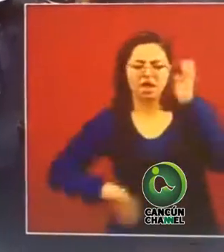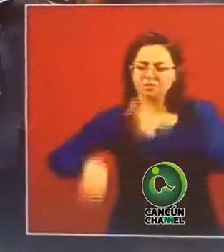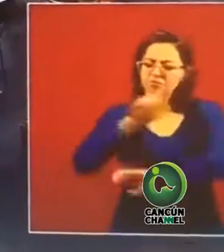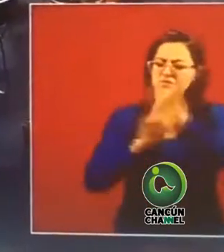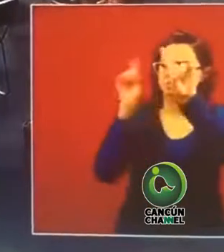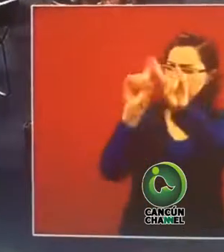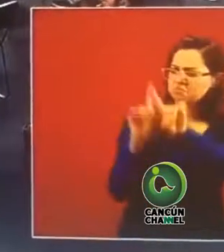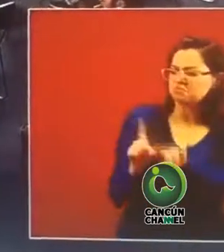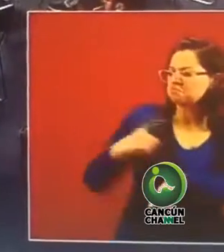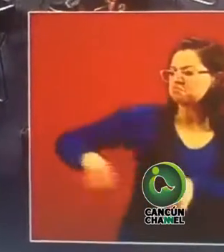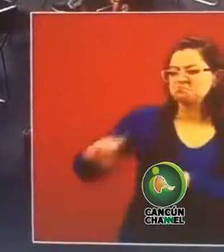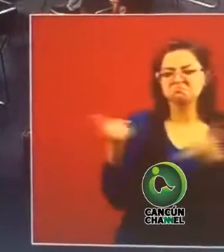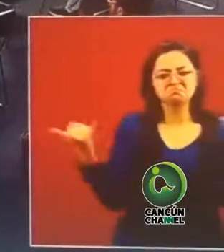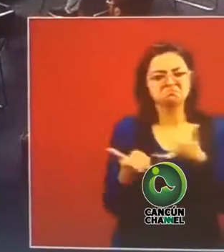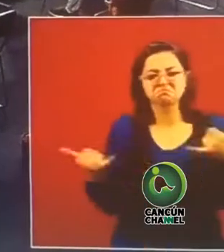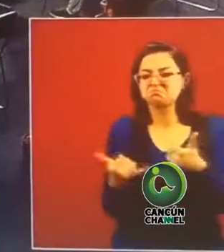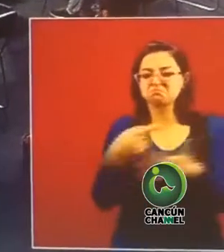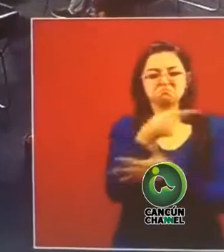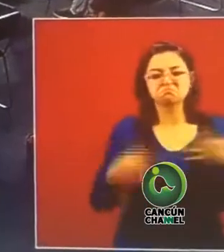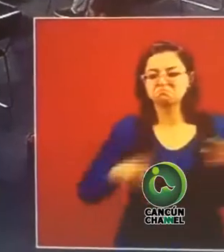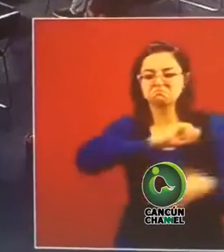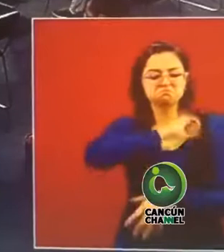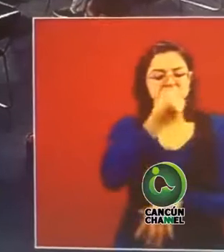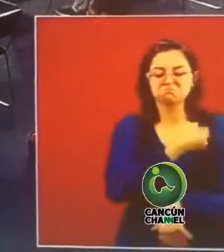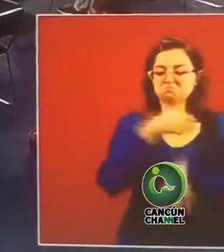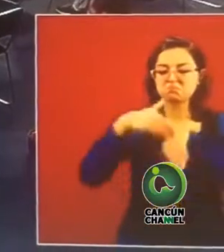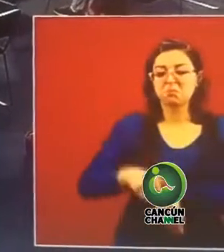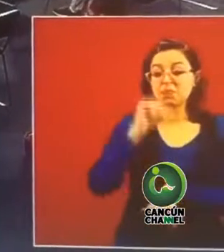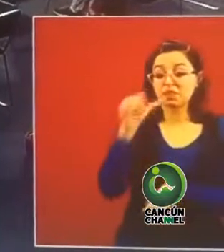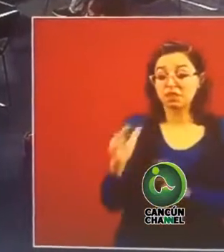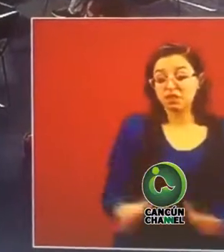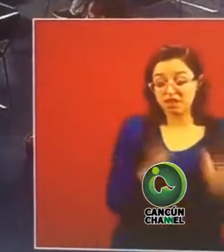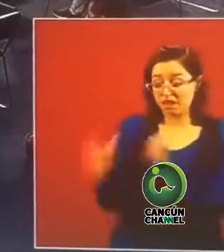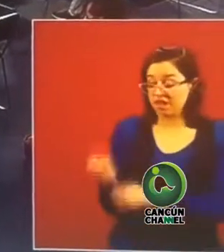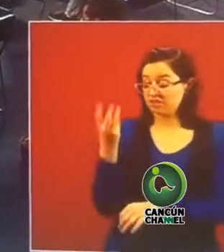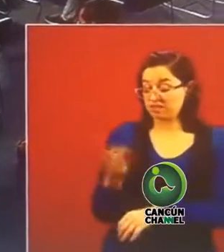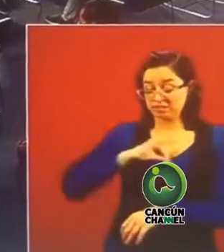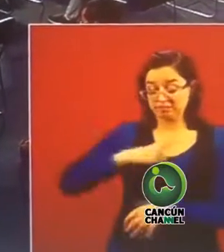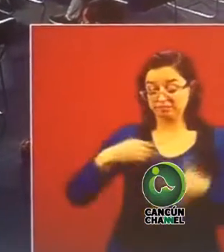¿Qué Fase 3 de la pandemia?